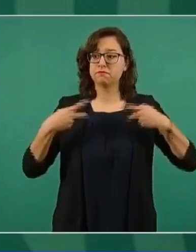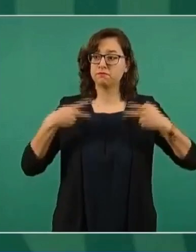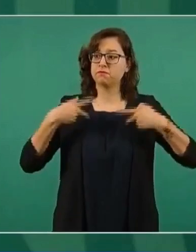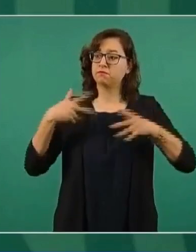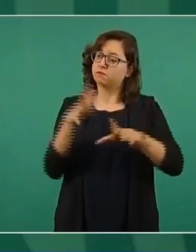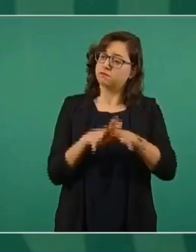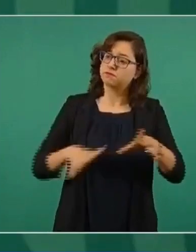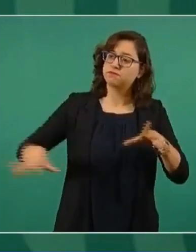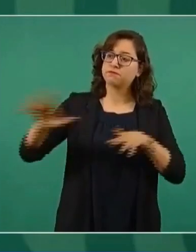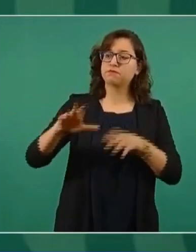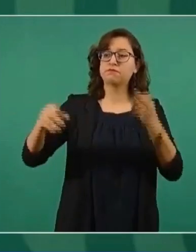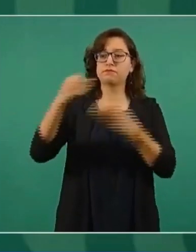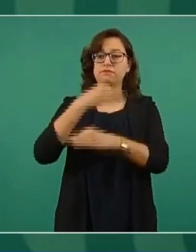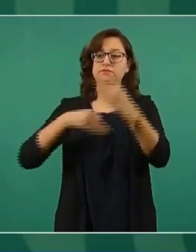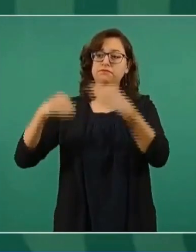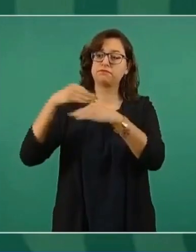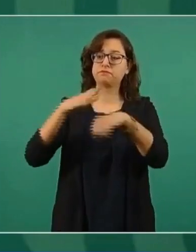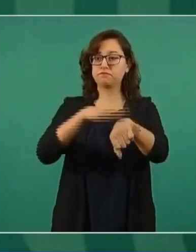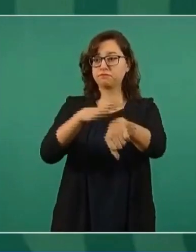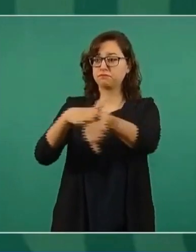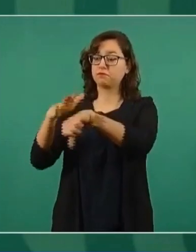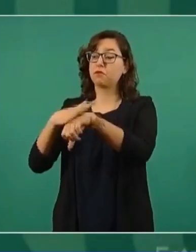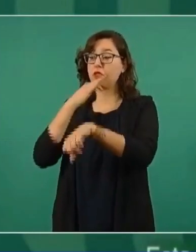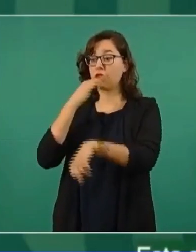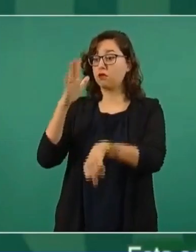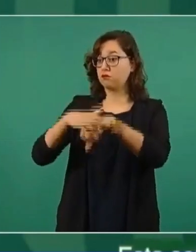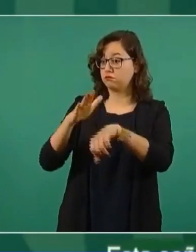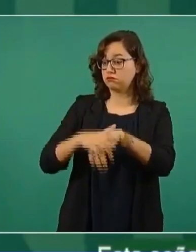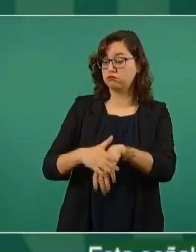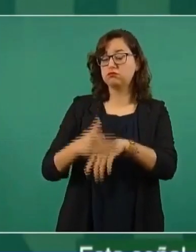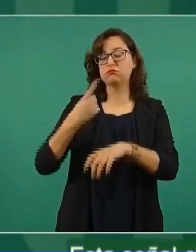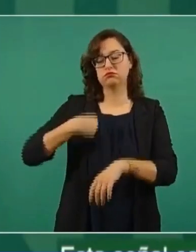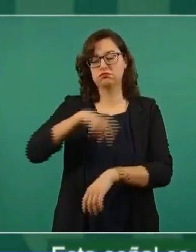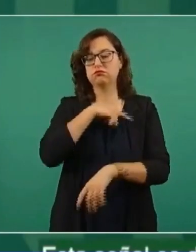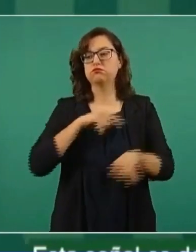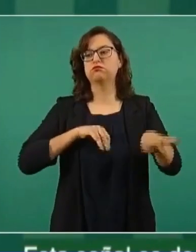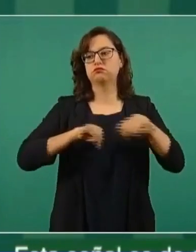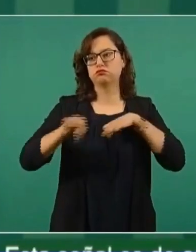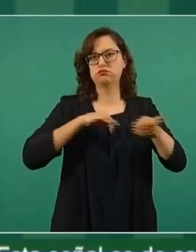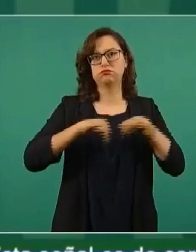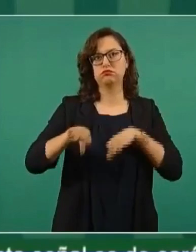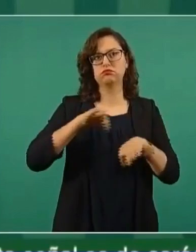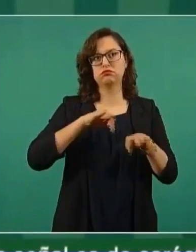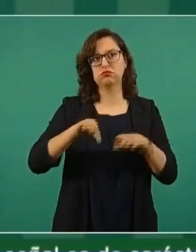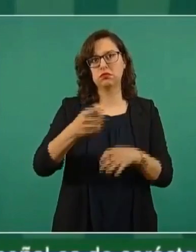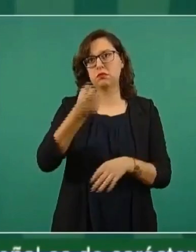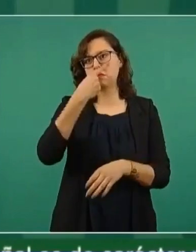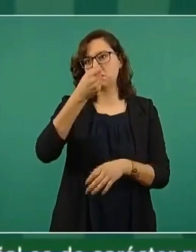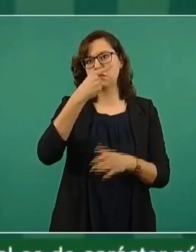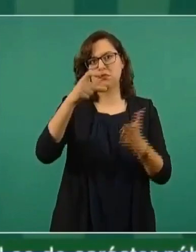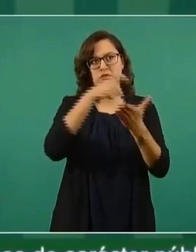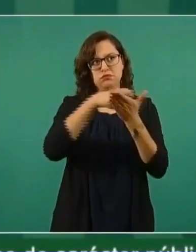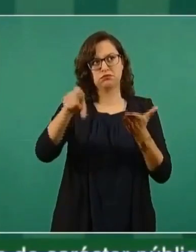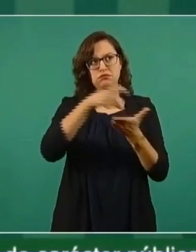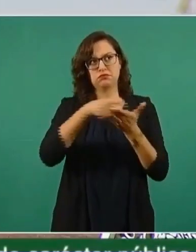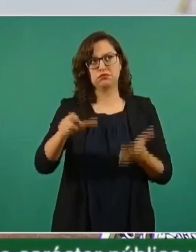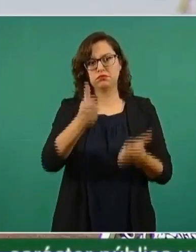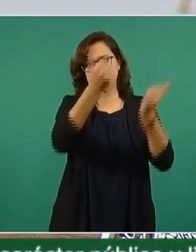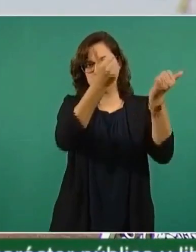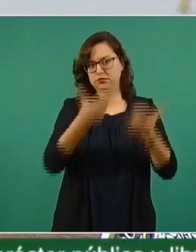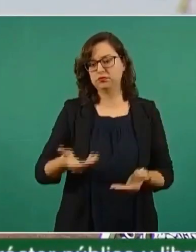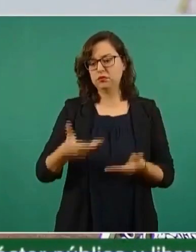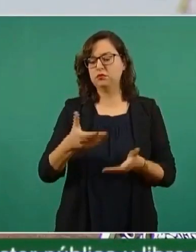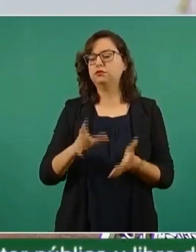vamos para que no falten los medicamentos y garanticemos lo que está establecido en la